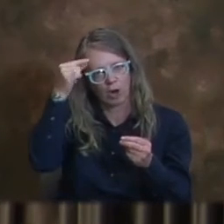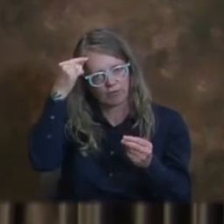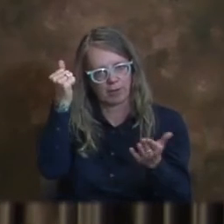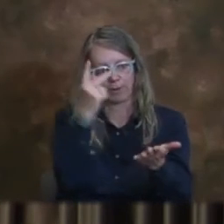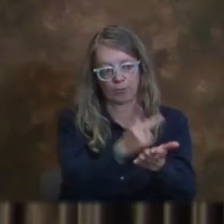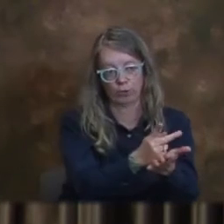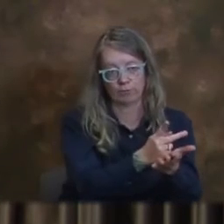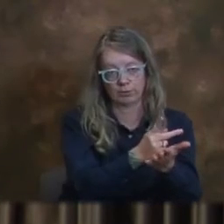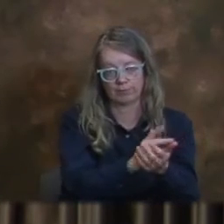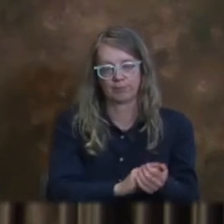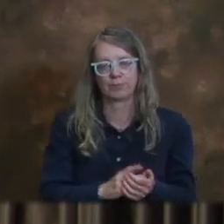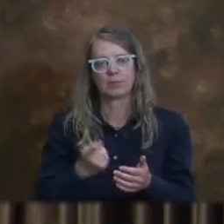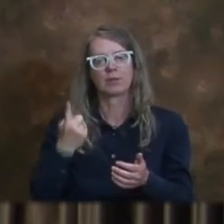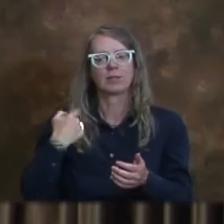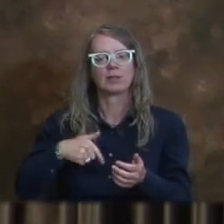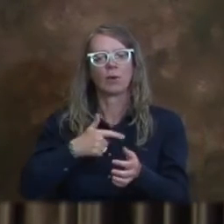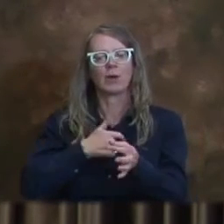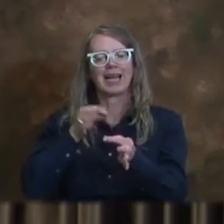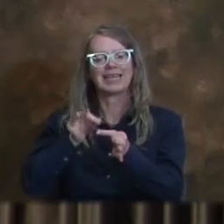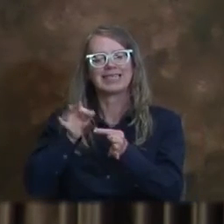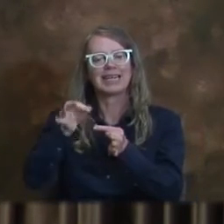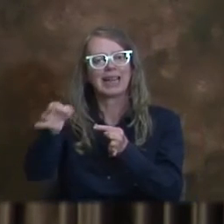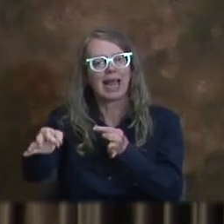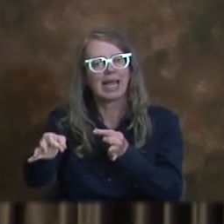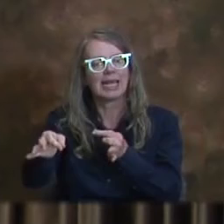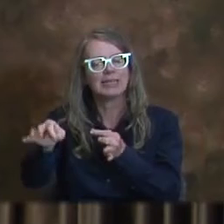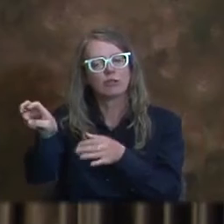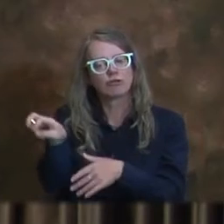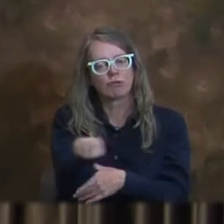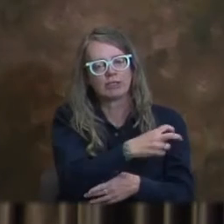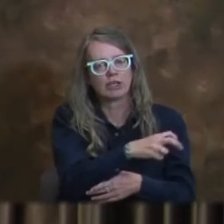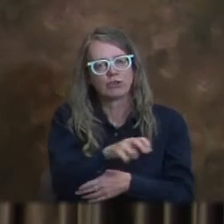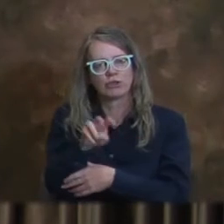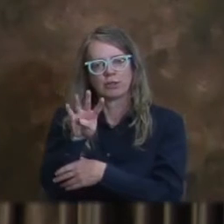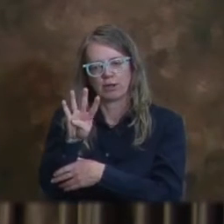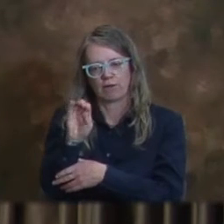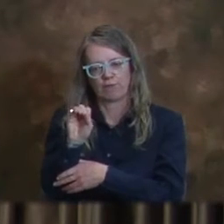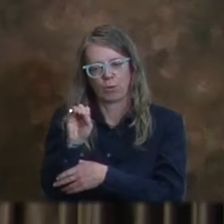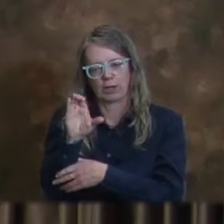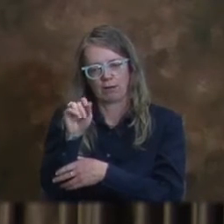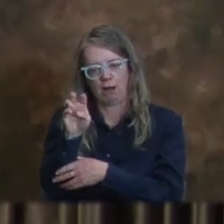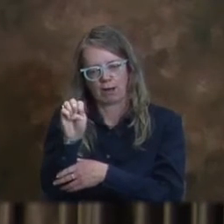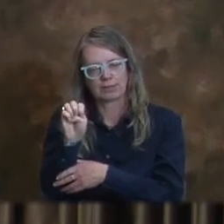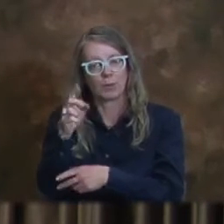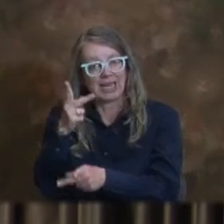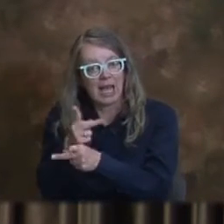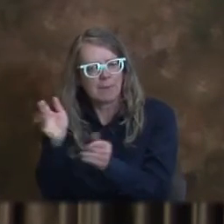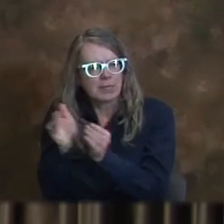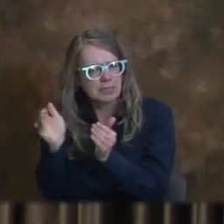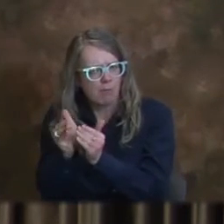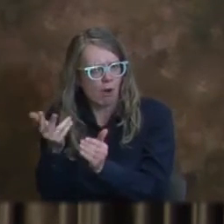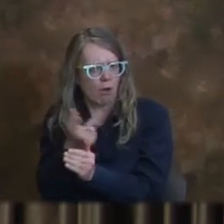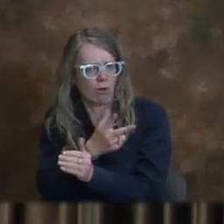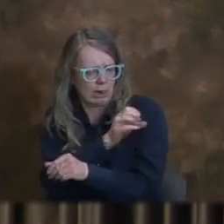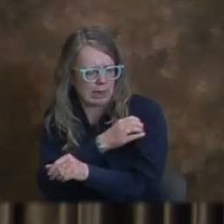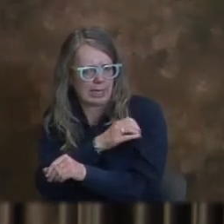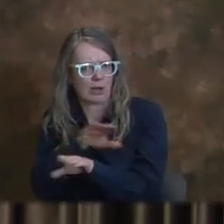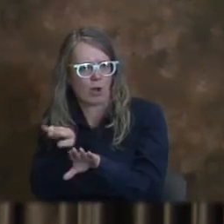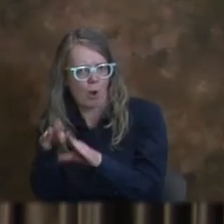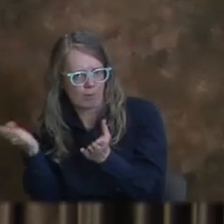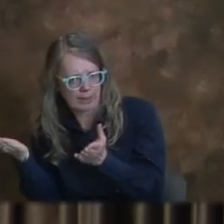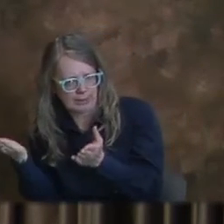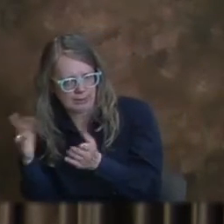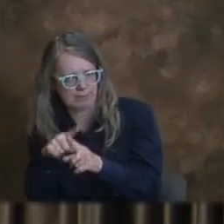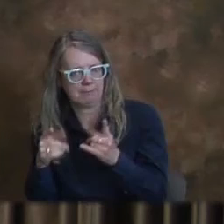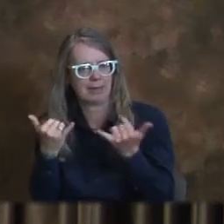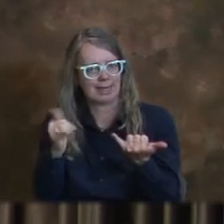nuestra transición a las clínicas en anticipación de las personas de 0 a 4 años, pero ahora estamos oyendo